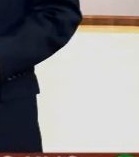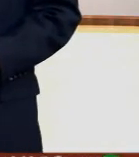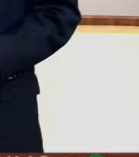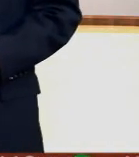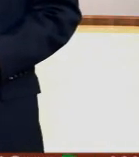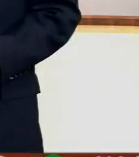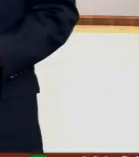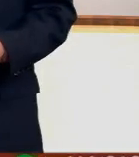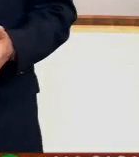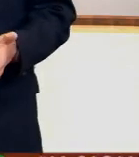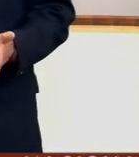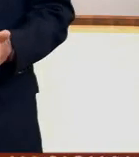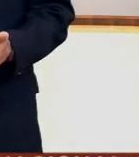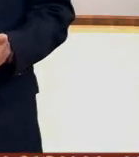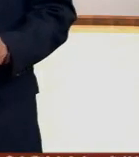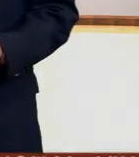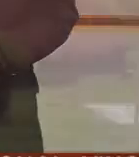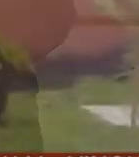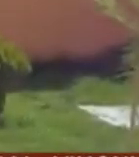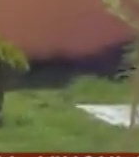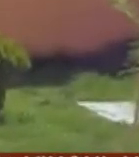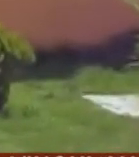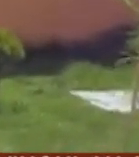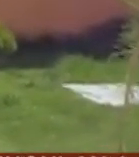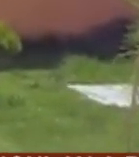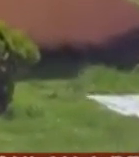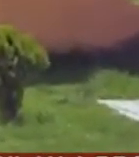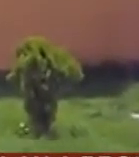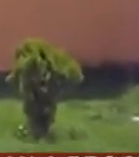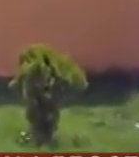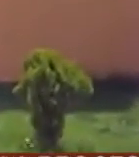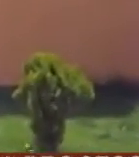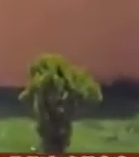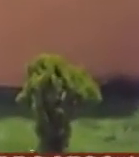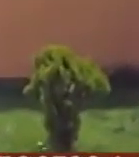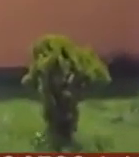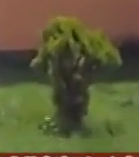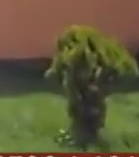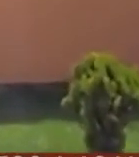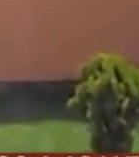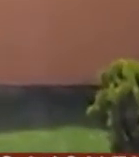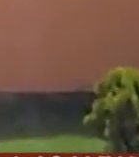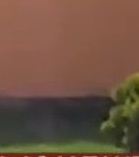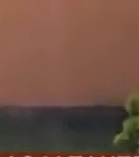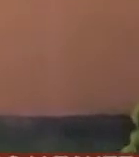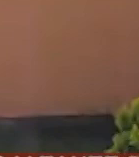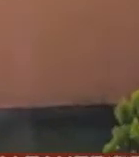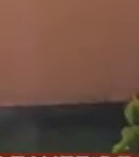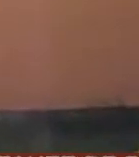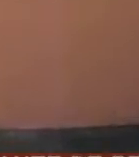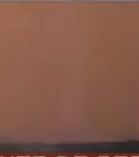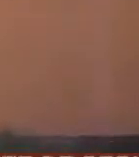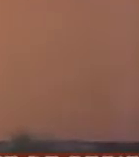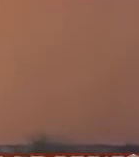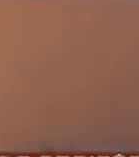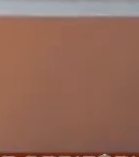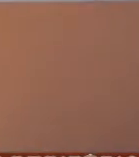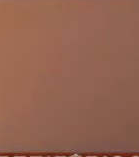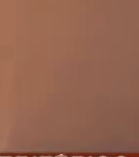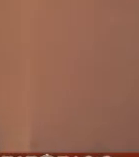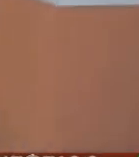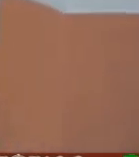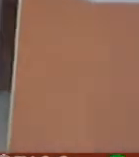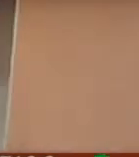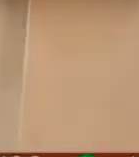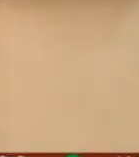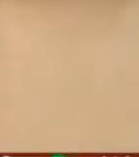existen productos financieros como el crédito hipotecario que puede ayudarnos a crear nuestro patrimonio De acuerdo con la Encuesta Nacional de Inclusión Financiera 2015